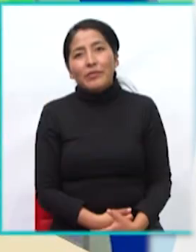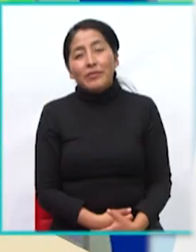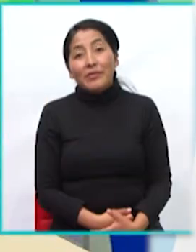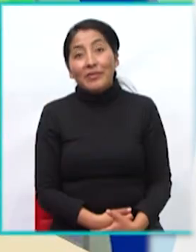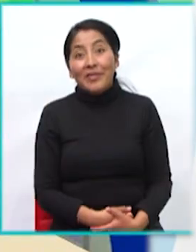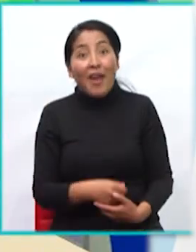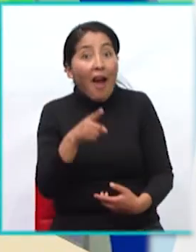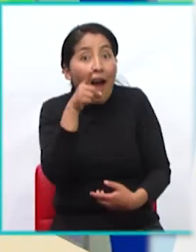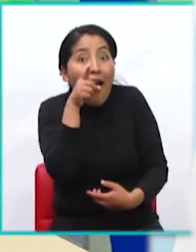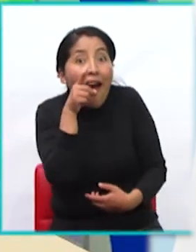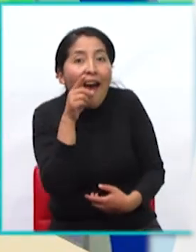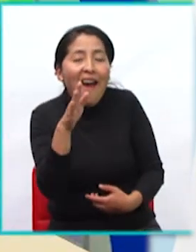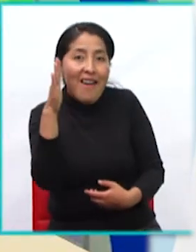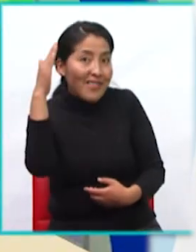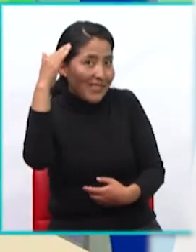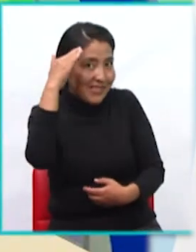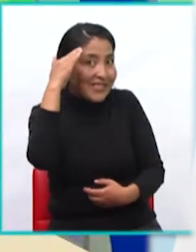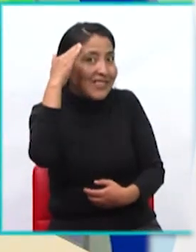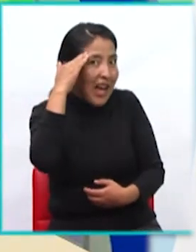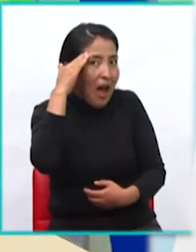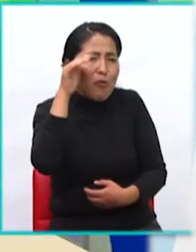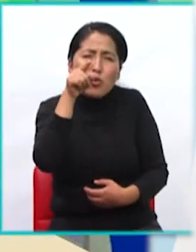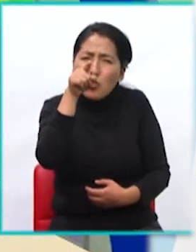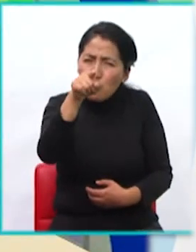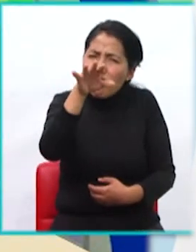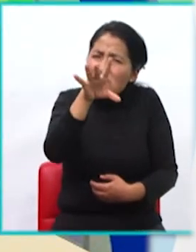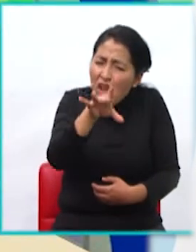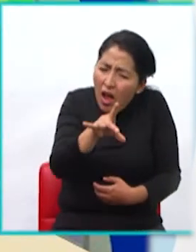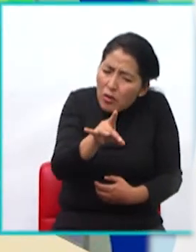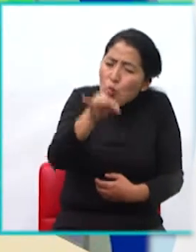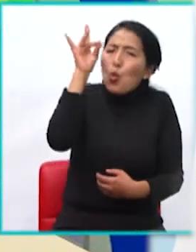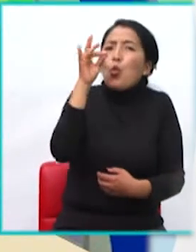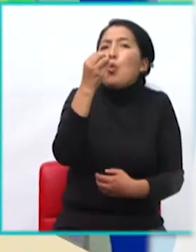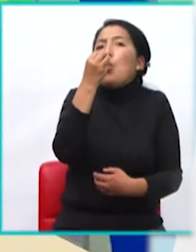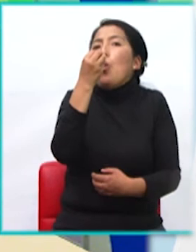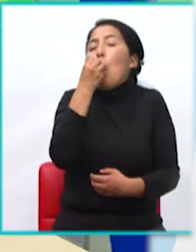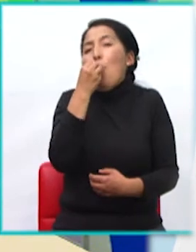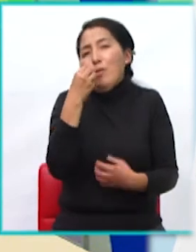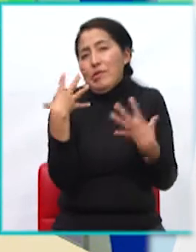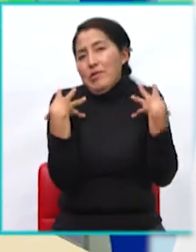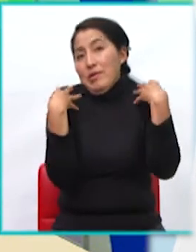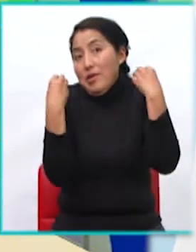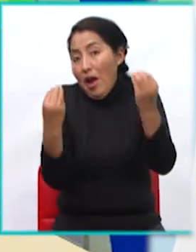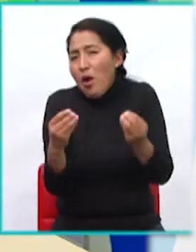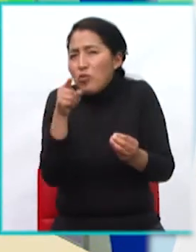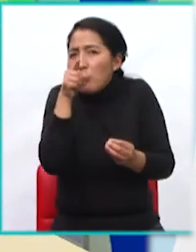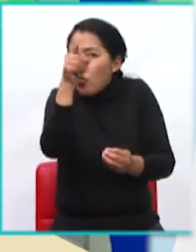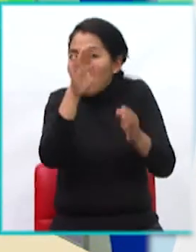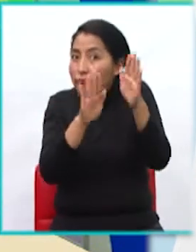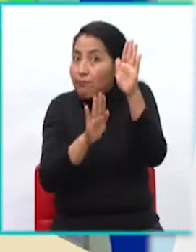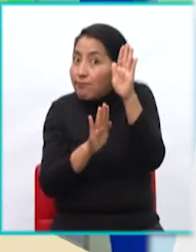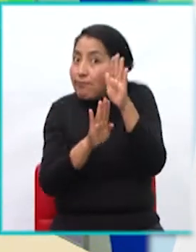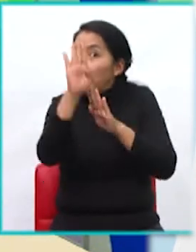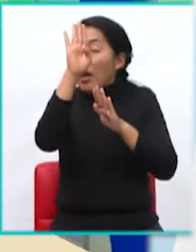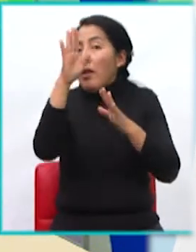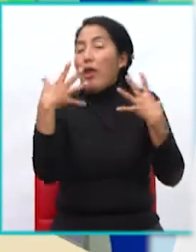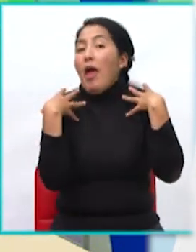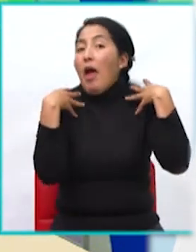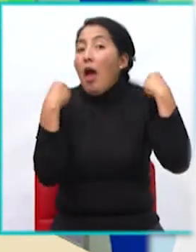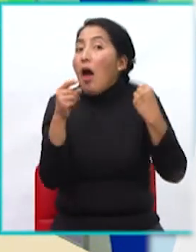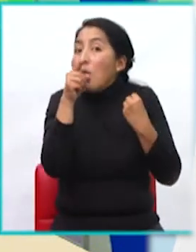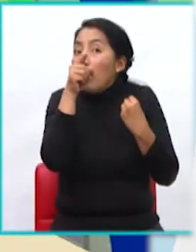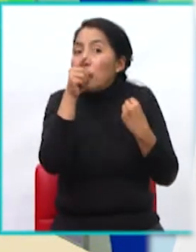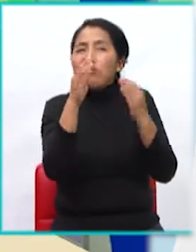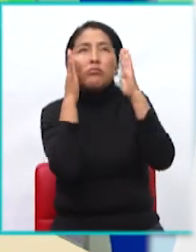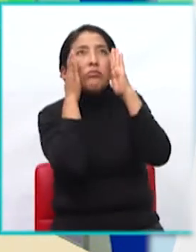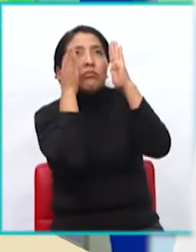Y ya sabes, prefiere lo saludable porque eso te va a ayudar a crecer sano, te va a ayudar a atender bien en